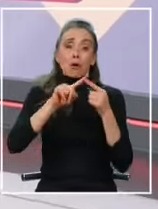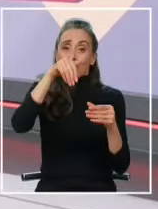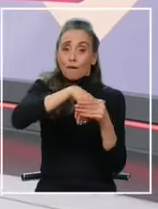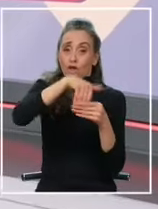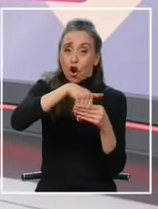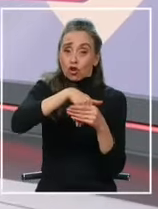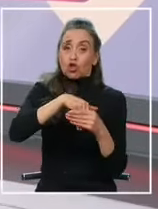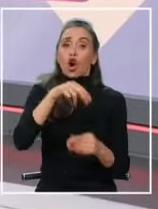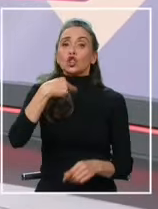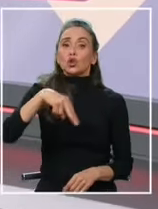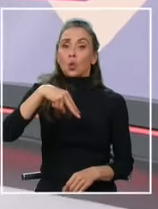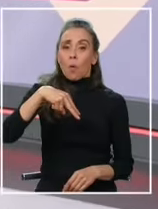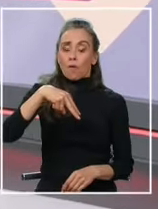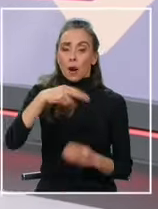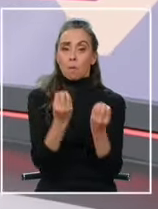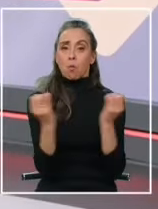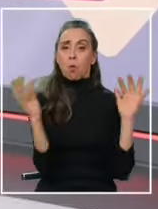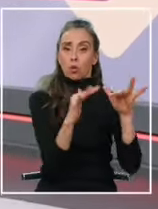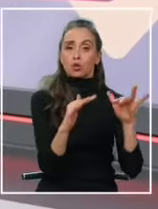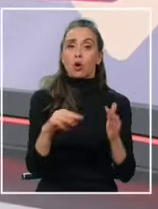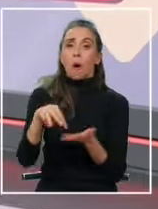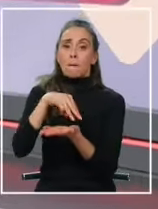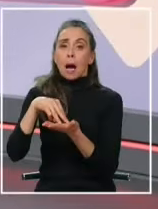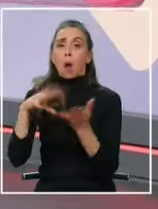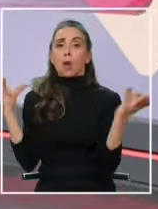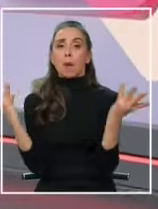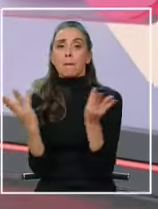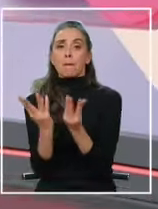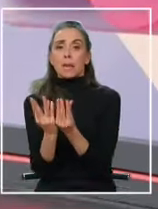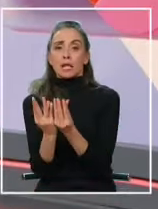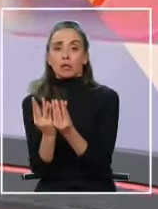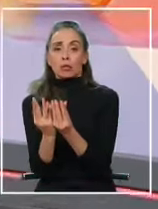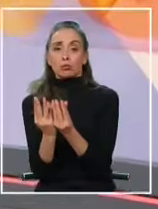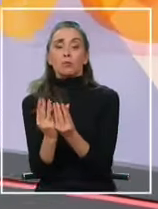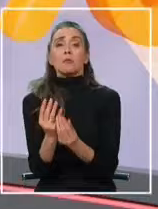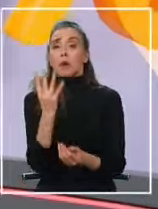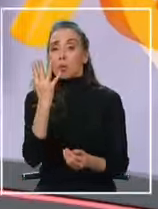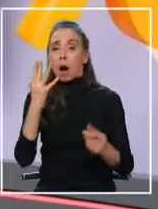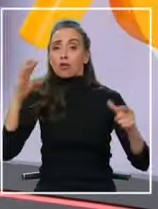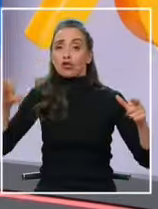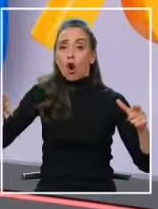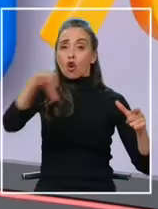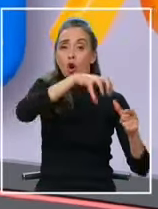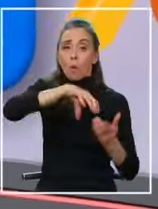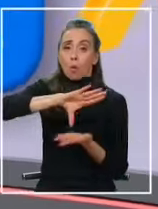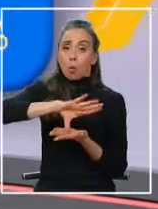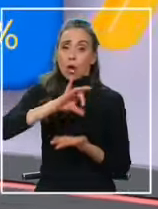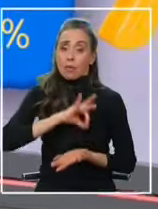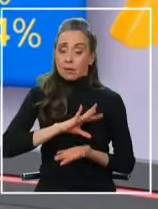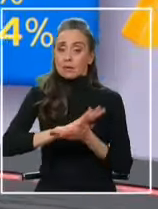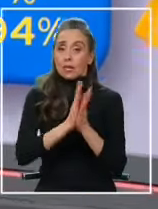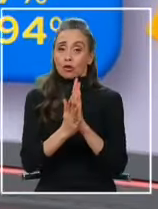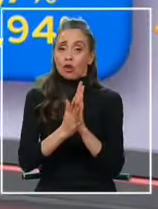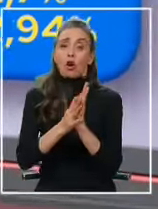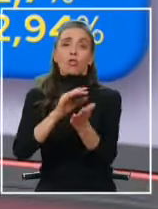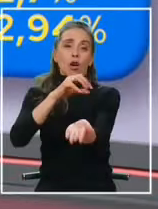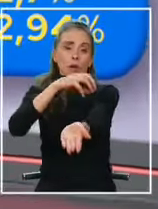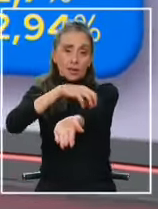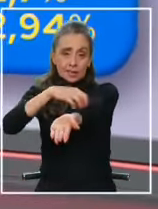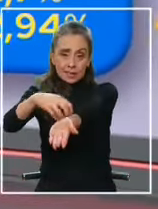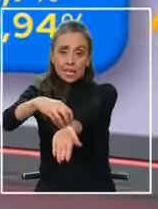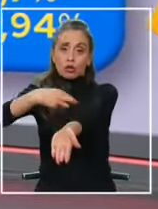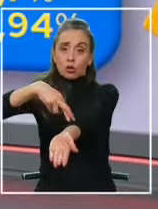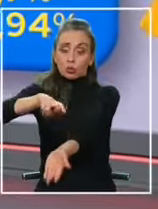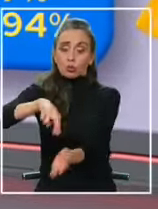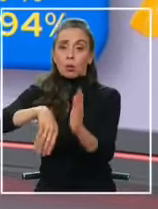mientras que Maule fue la que tuvo menos. Tan solo en cuatro comunas del país, todas del centro sur y